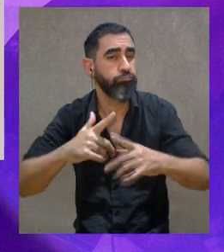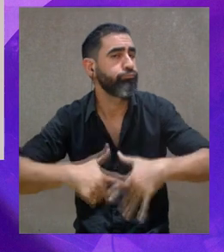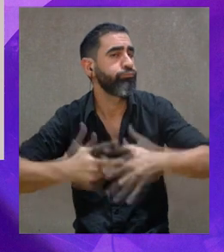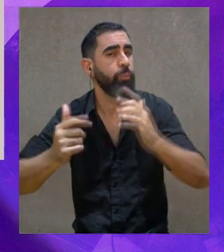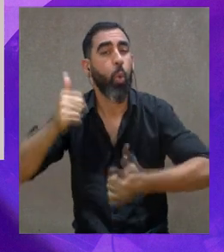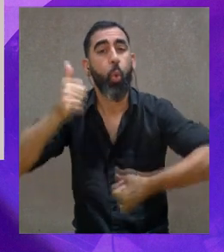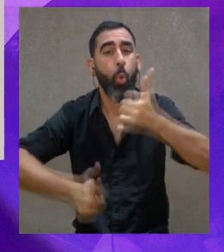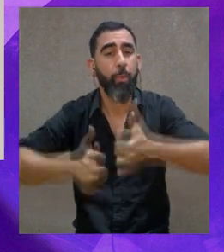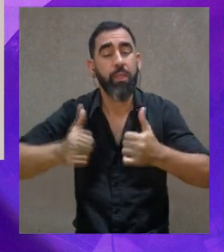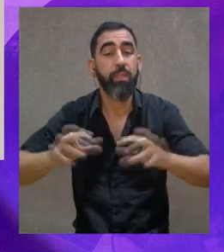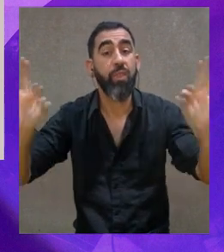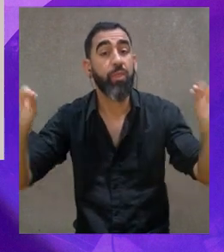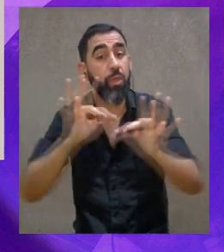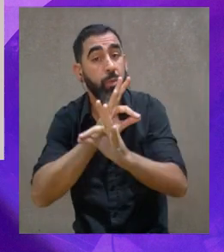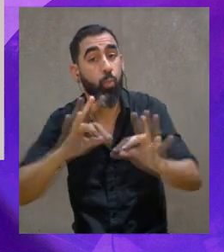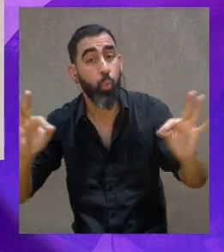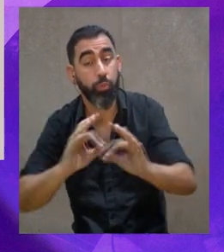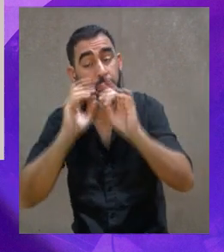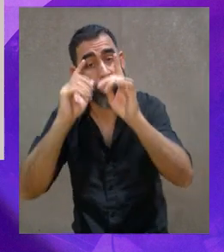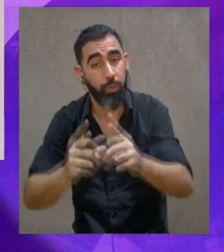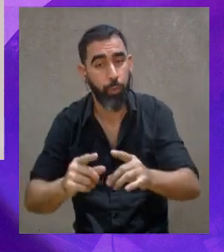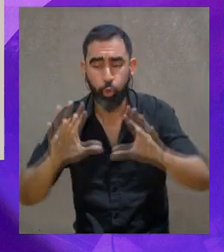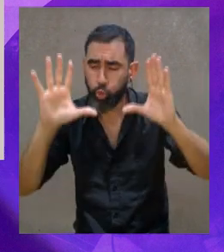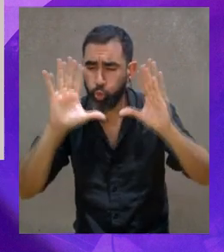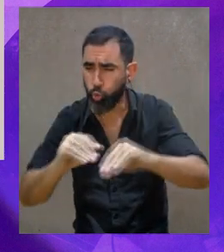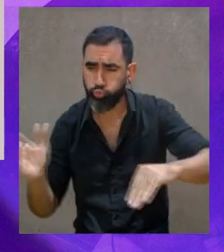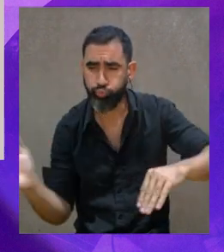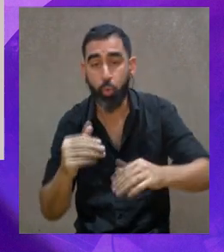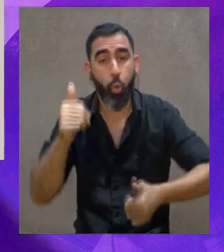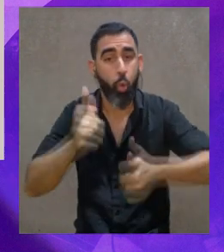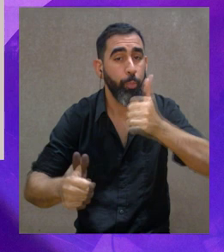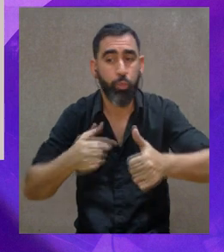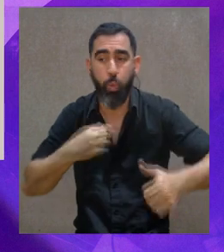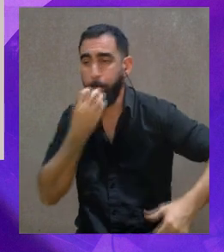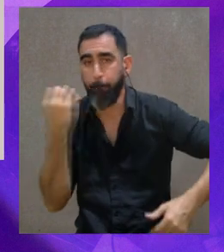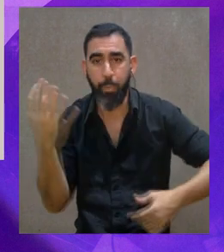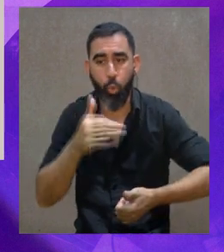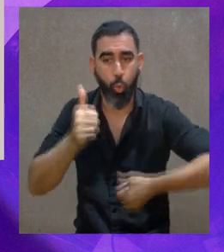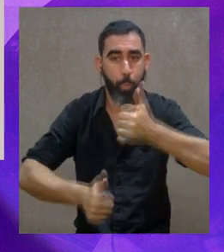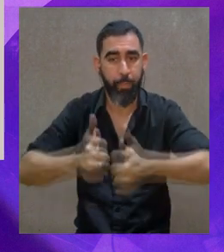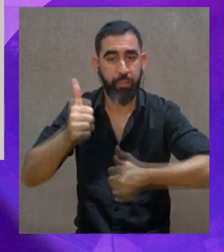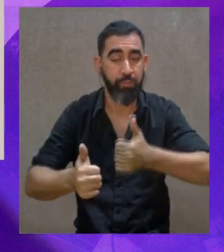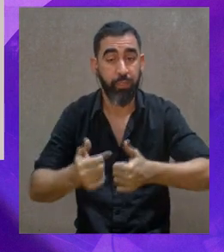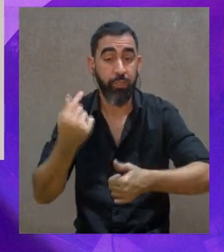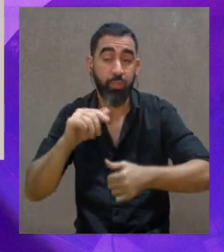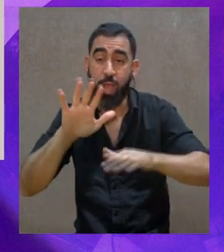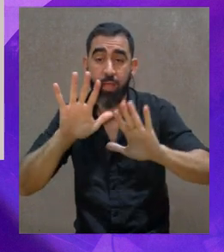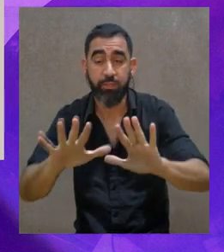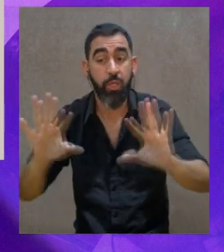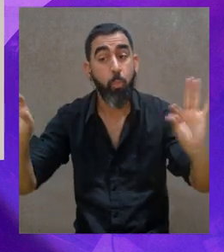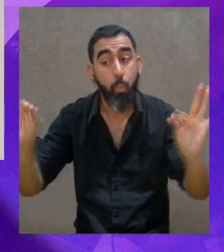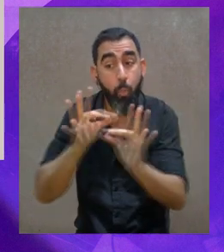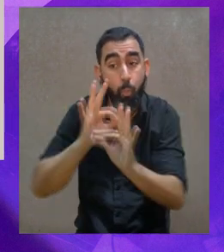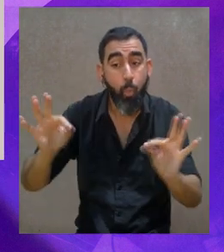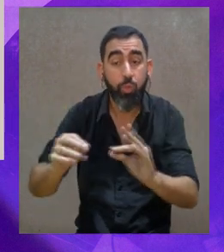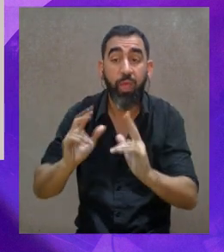certámenes de competencias de música donde todos competían por ser el mejor. Entonces se tenía el concepto este